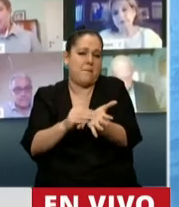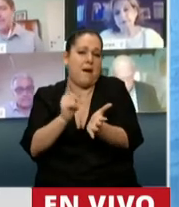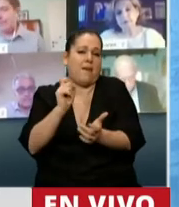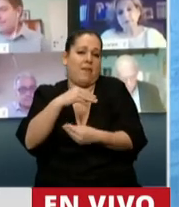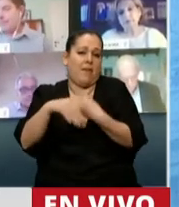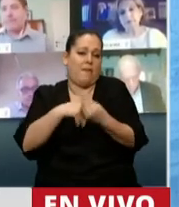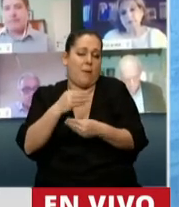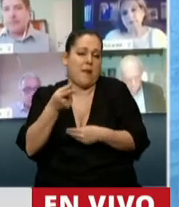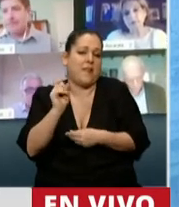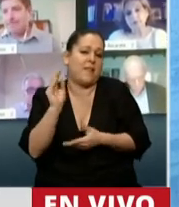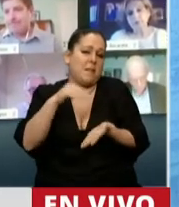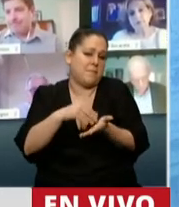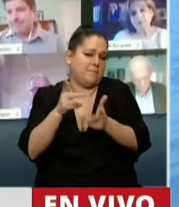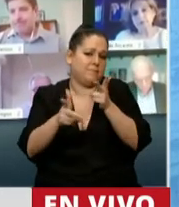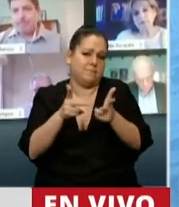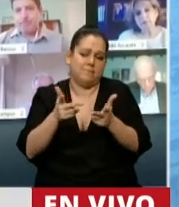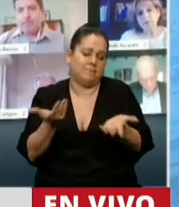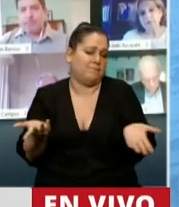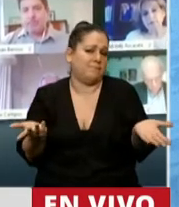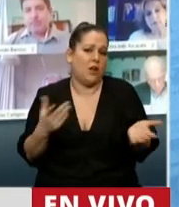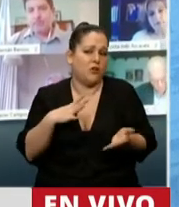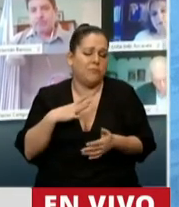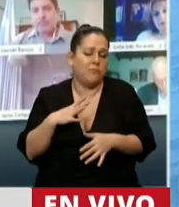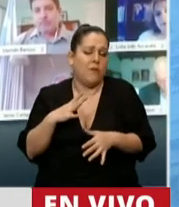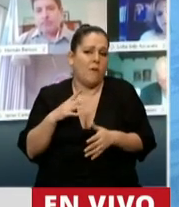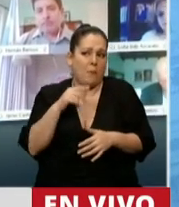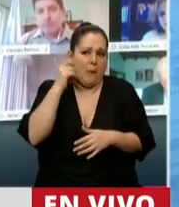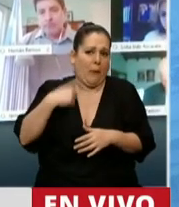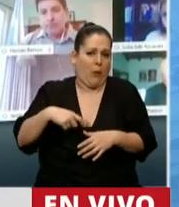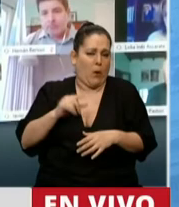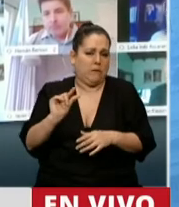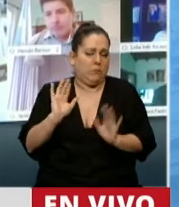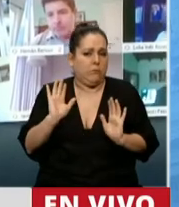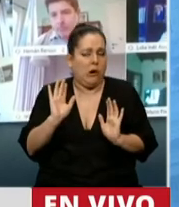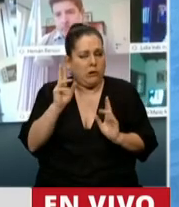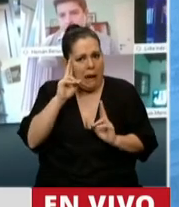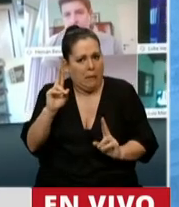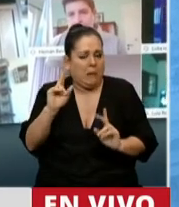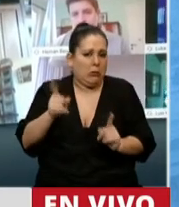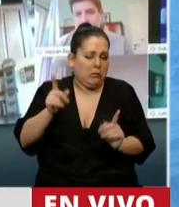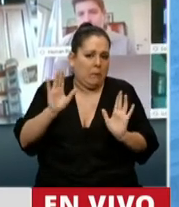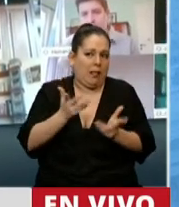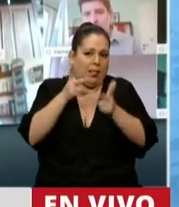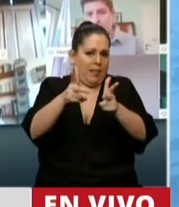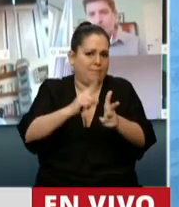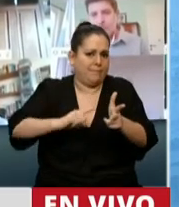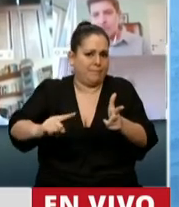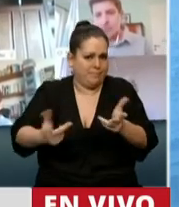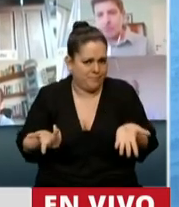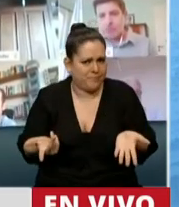familiar la sobrina. No lo digo por pudor y por respeto. Entonces, cuando tenemos esta